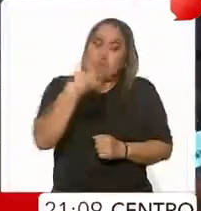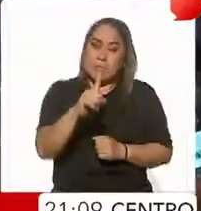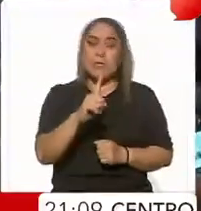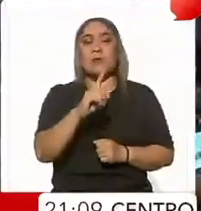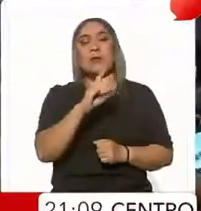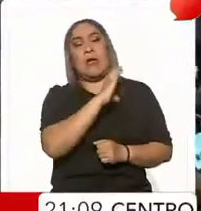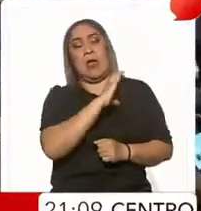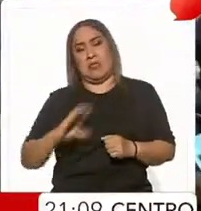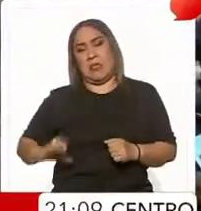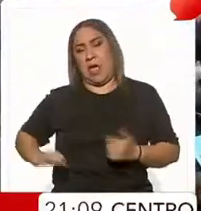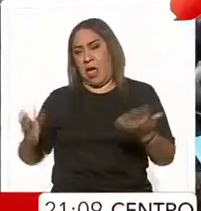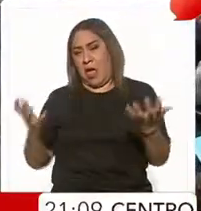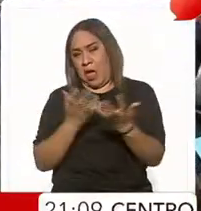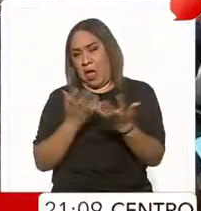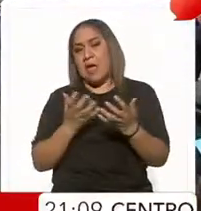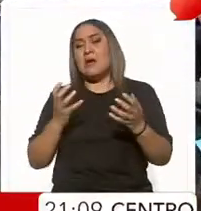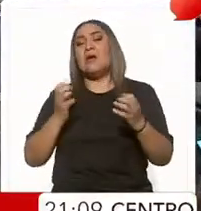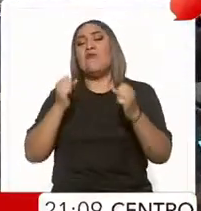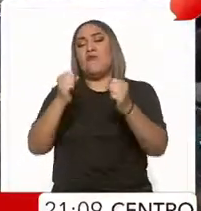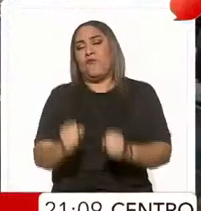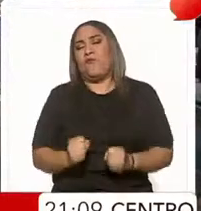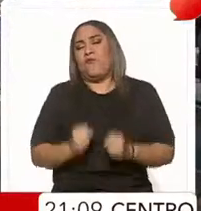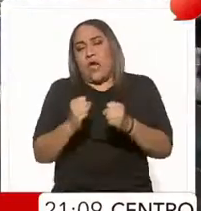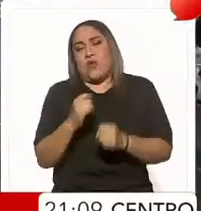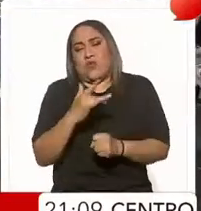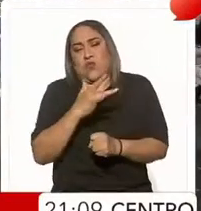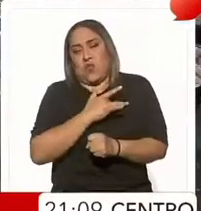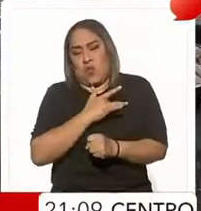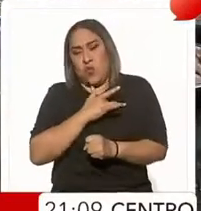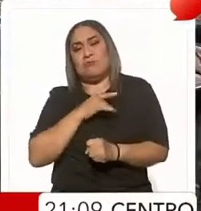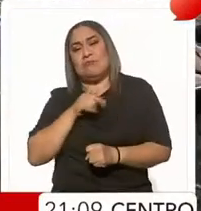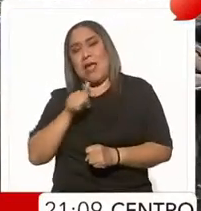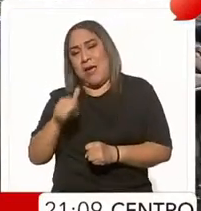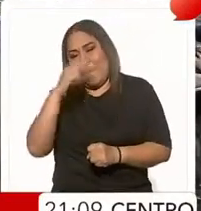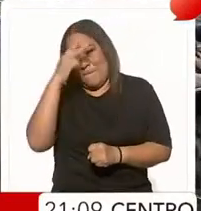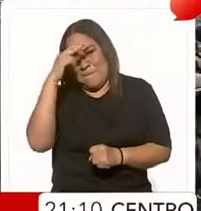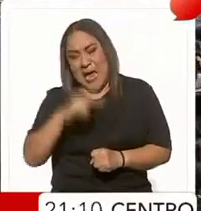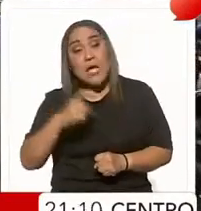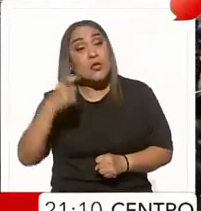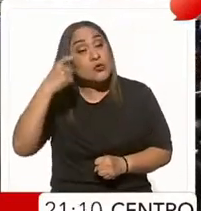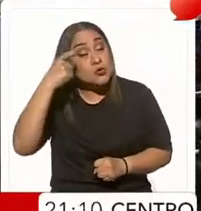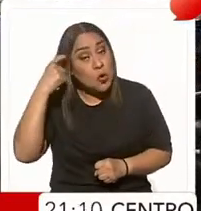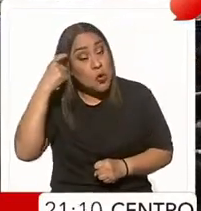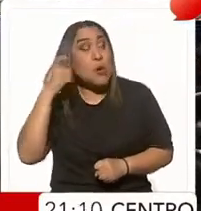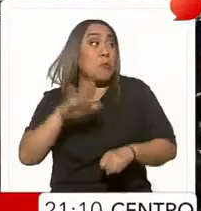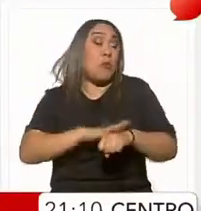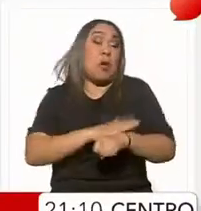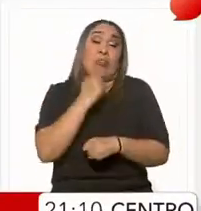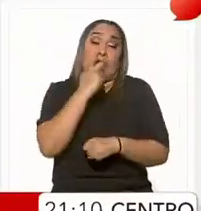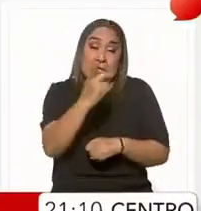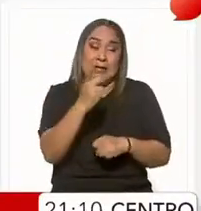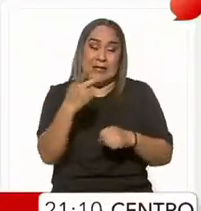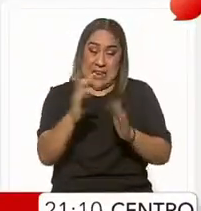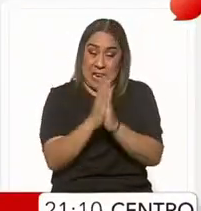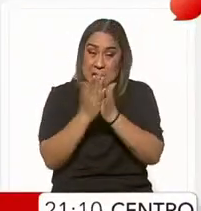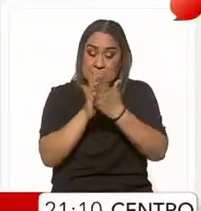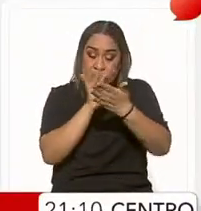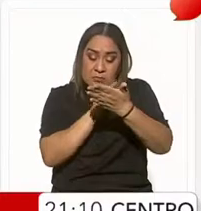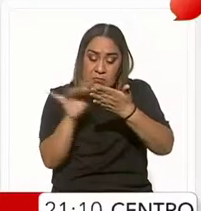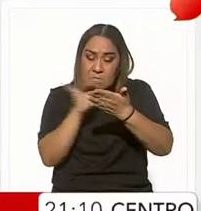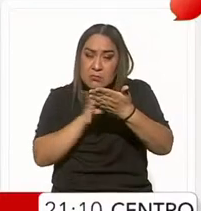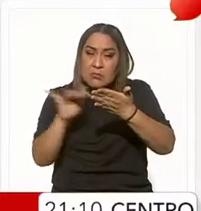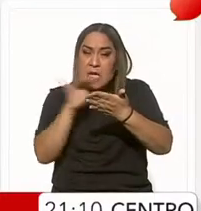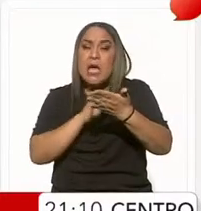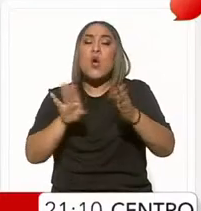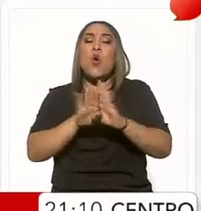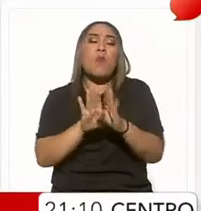candidata de la Alianza Fuerza y Corazón por México, Xochitl Galvez, porque supuestamente algunos fragmentos del texto son actos